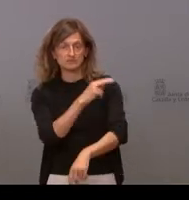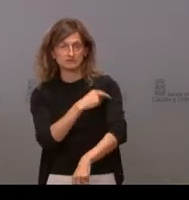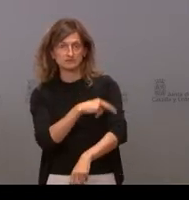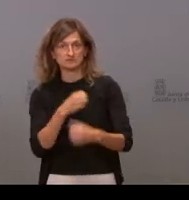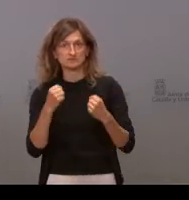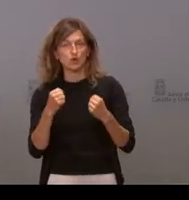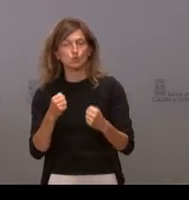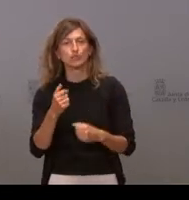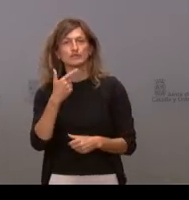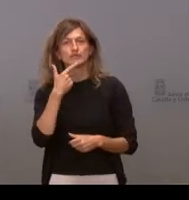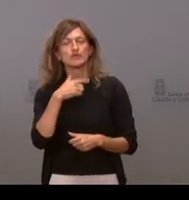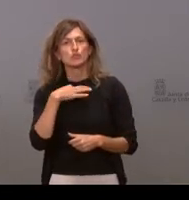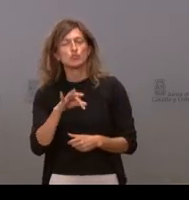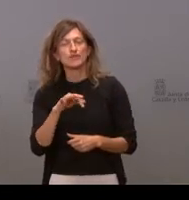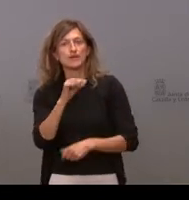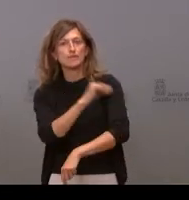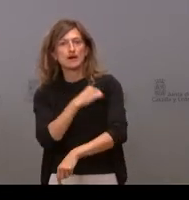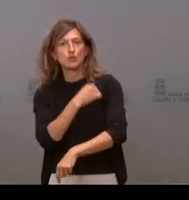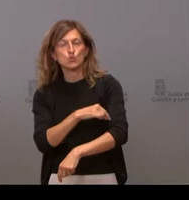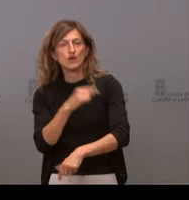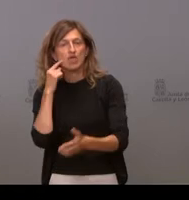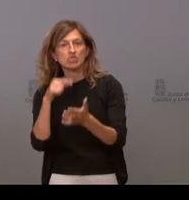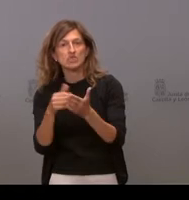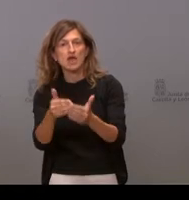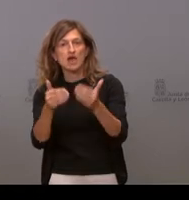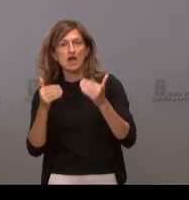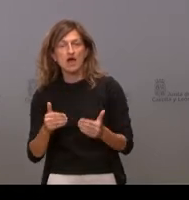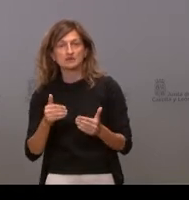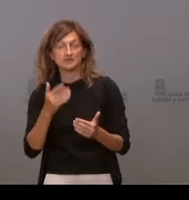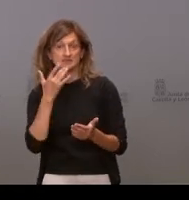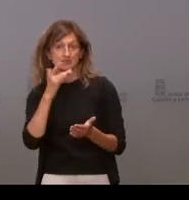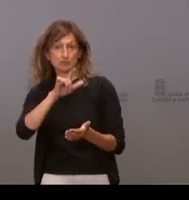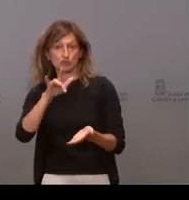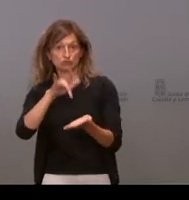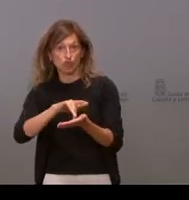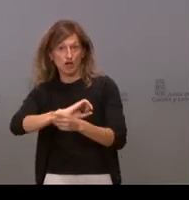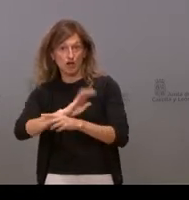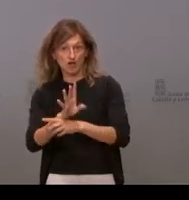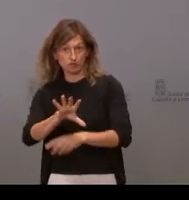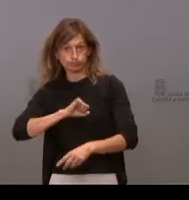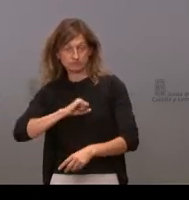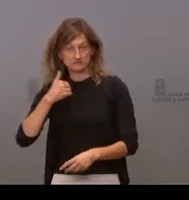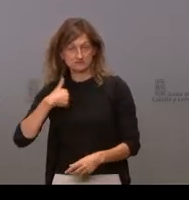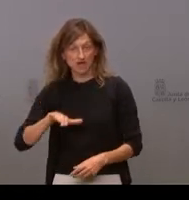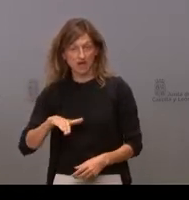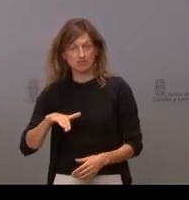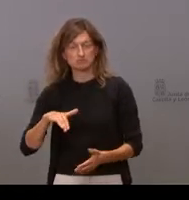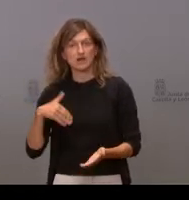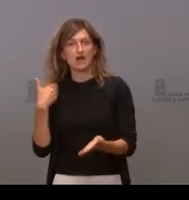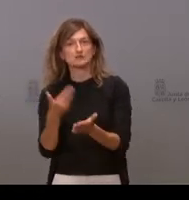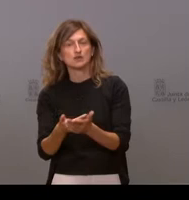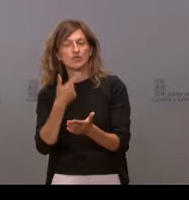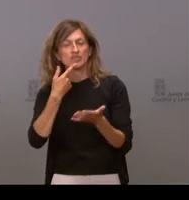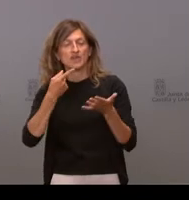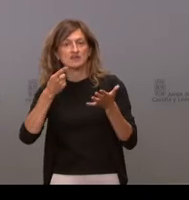la posibilidad de adelantar la vacunación de las personas que han contraído ya la enfermedad. Hasta ahora se piensa en